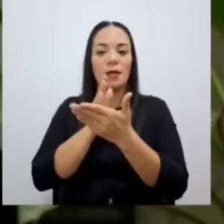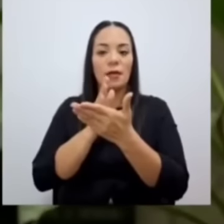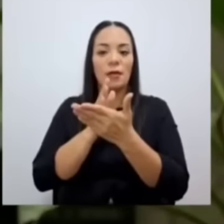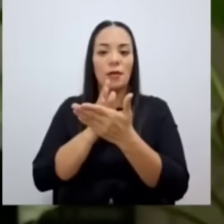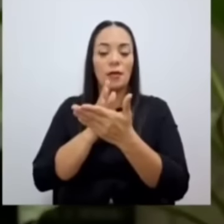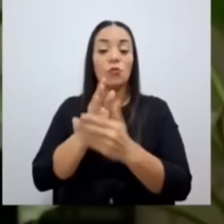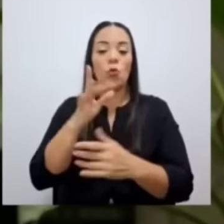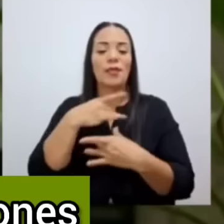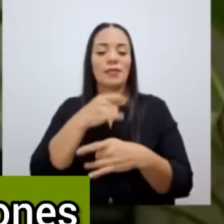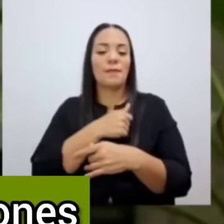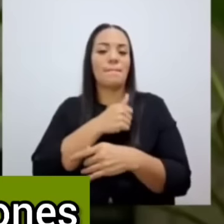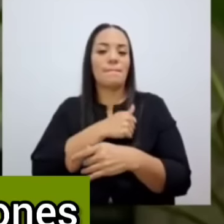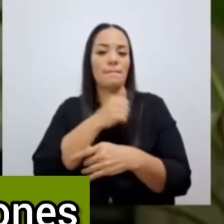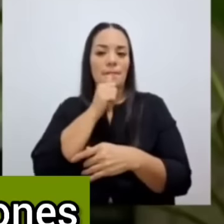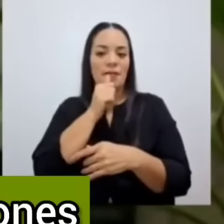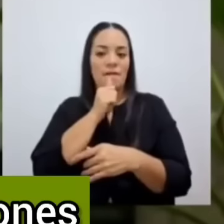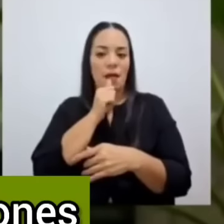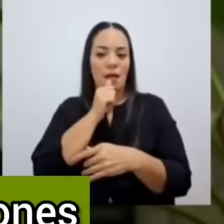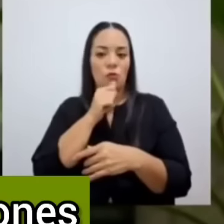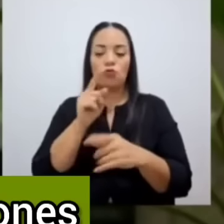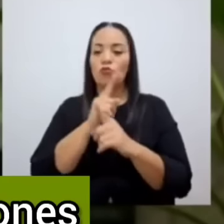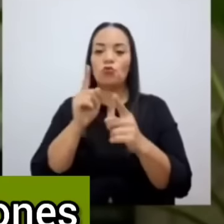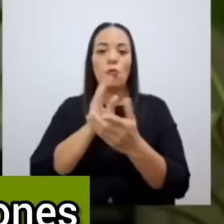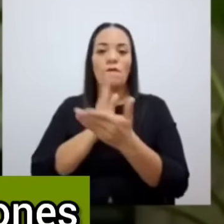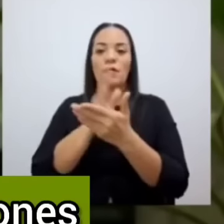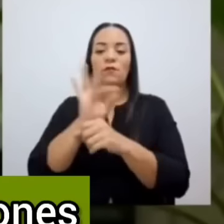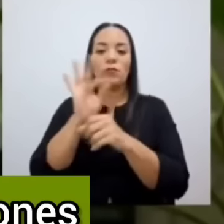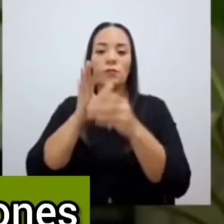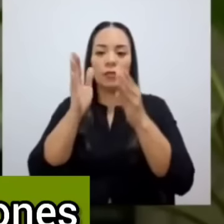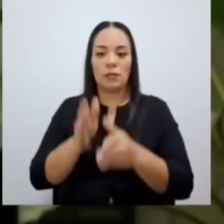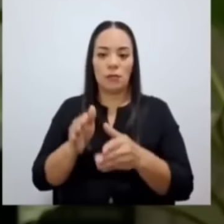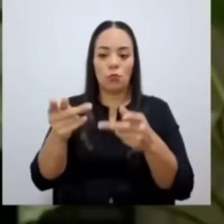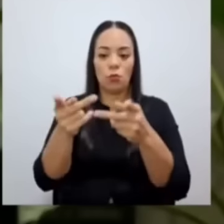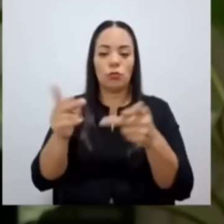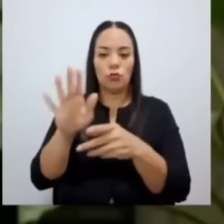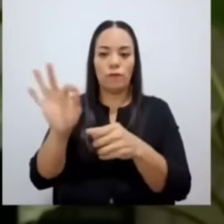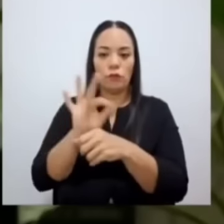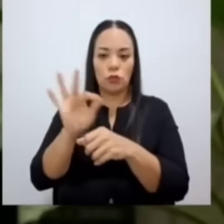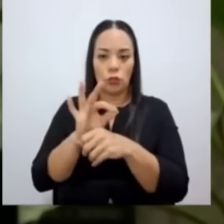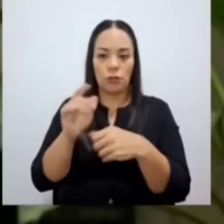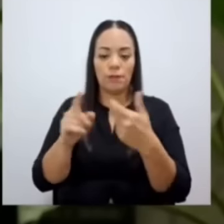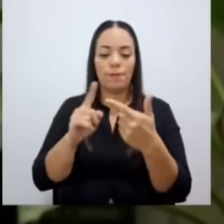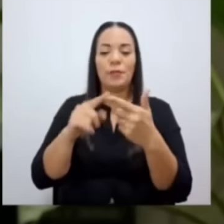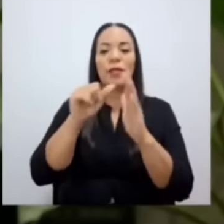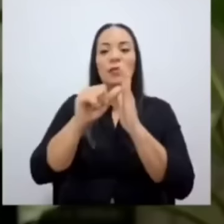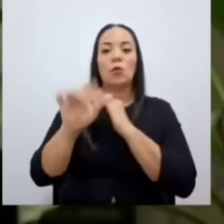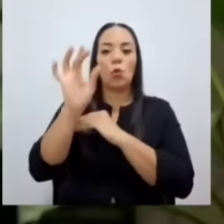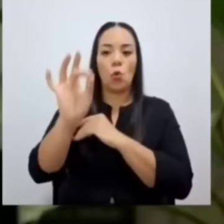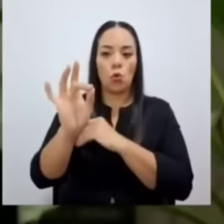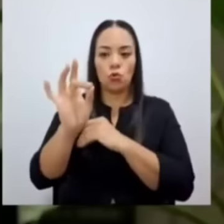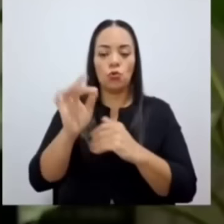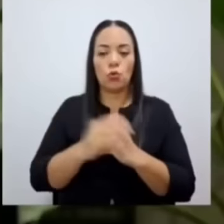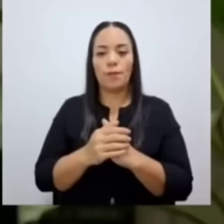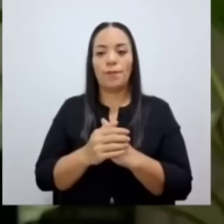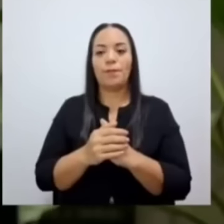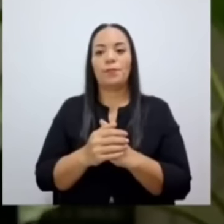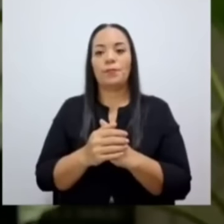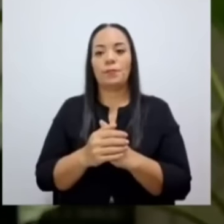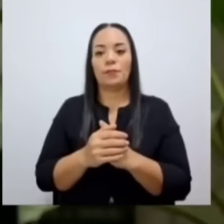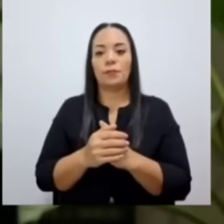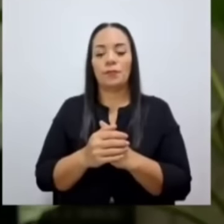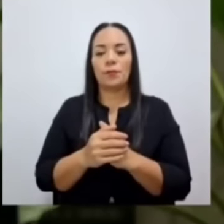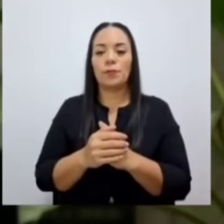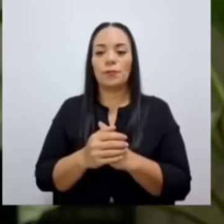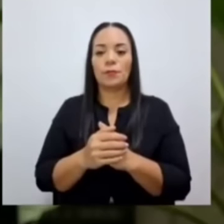privados, el funcionamiento a cargo de sus funciones. El artículo 8, que dice que